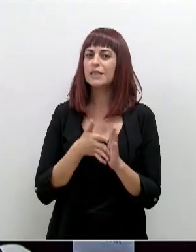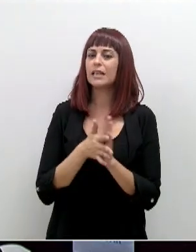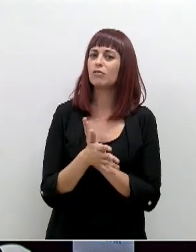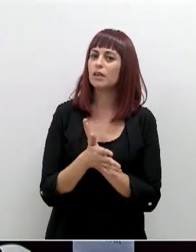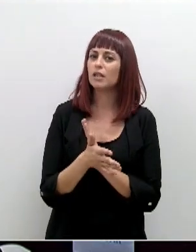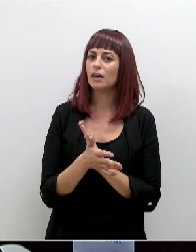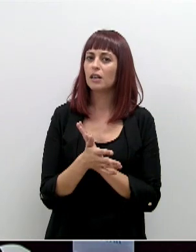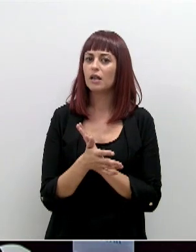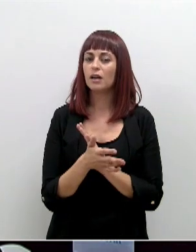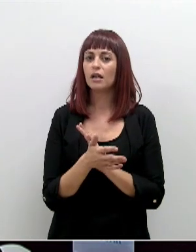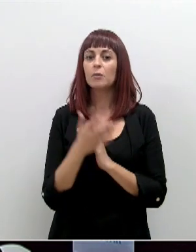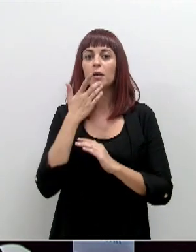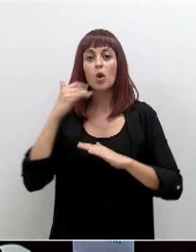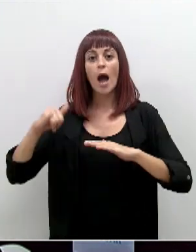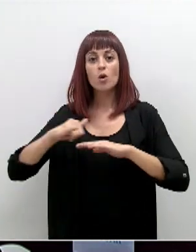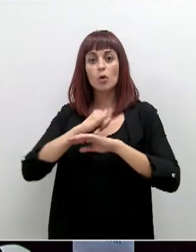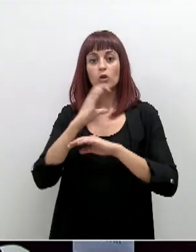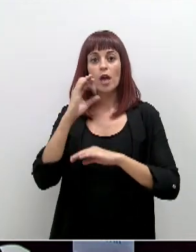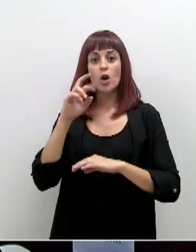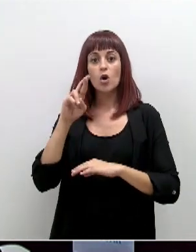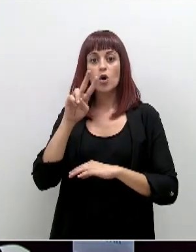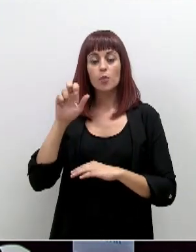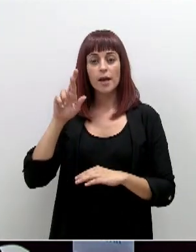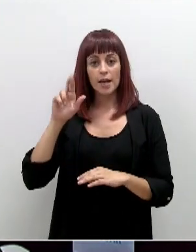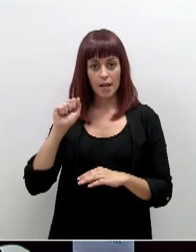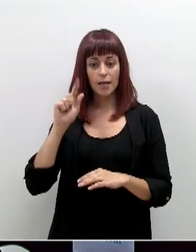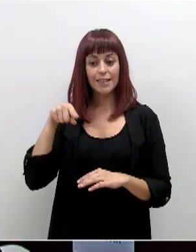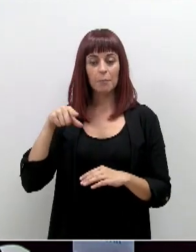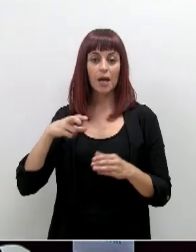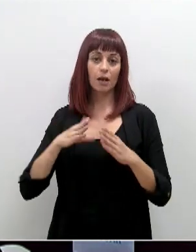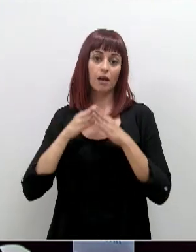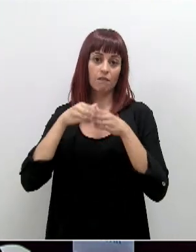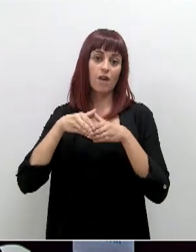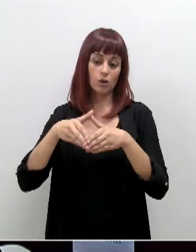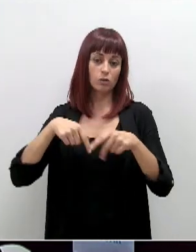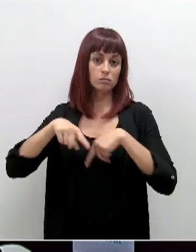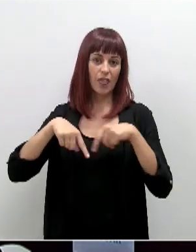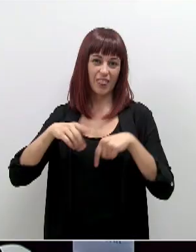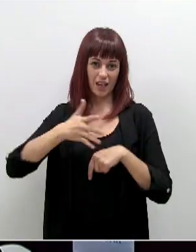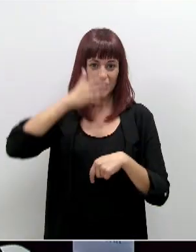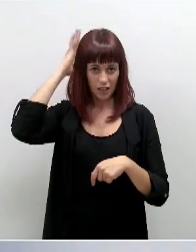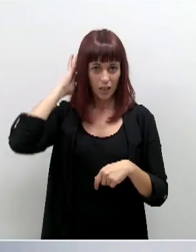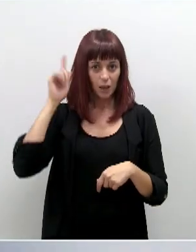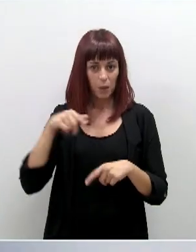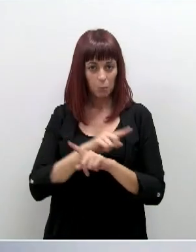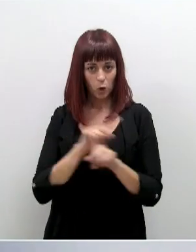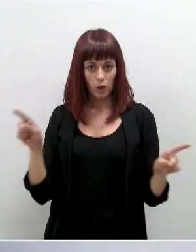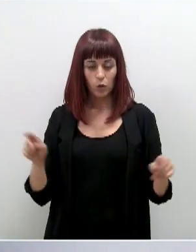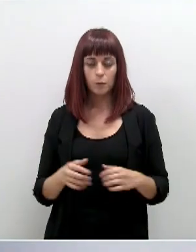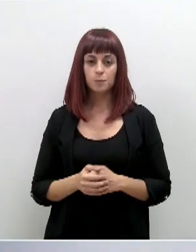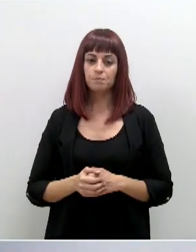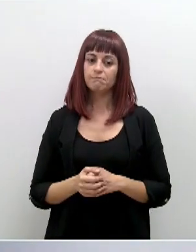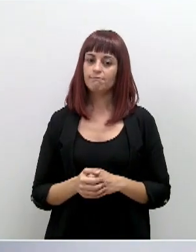el aeropuerto de Corvera y los cruceros y tránsito marítimo que podría llegar a Cartagena? Tenemos que